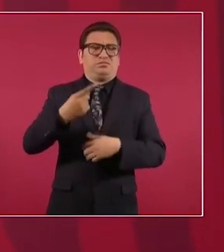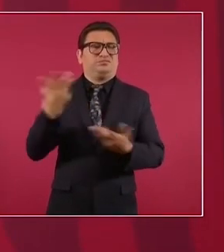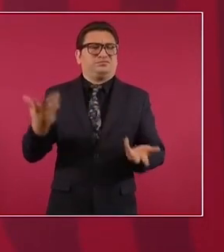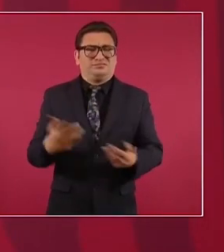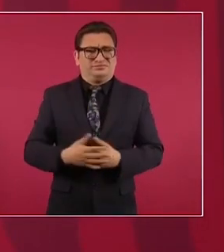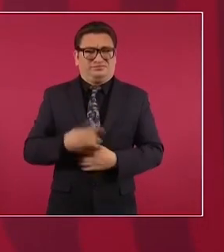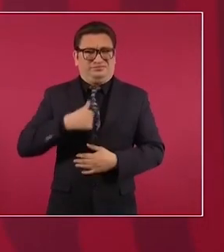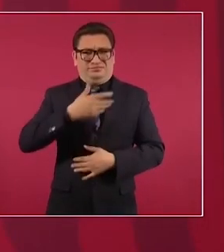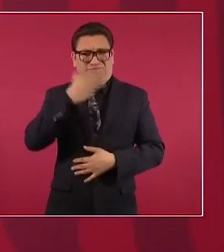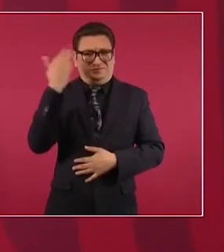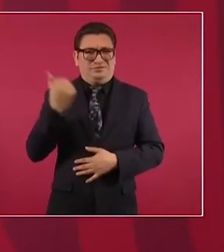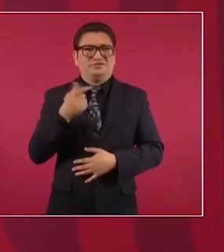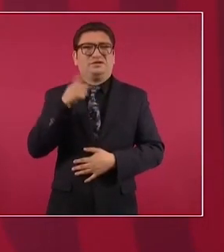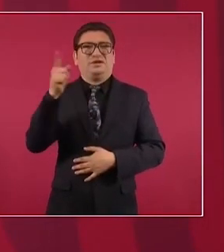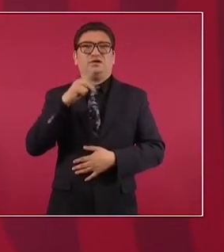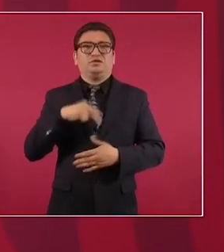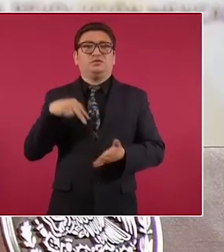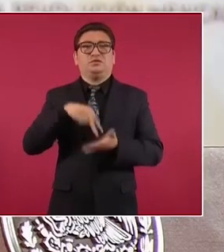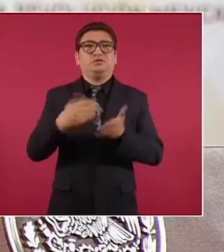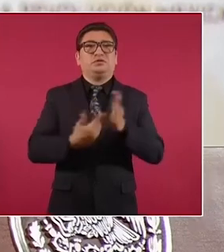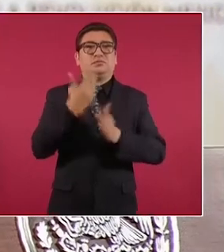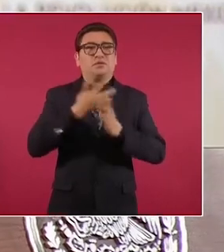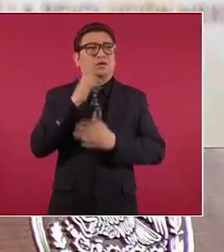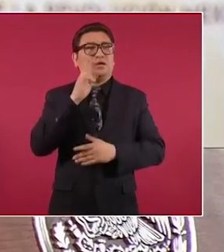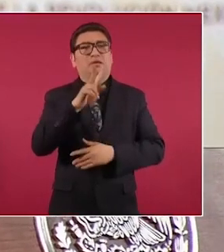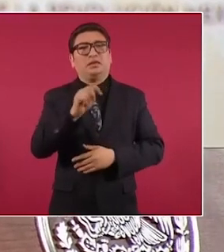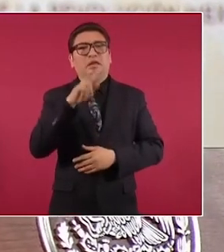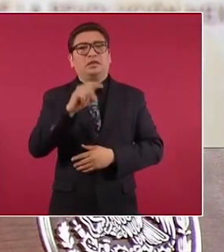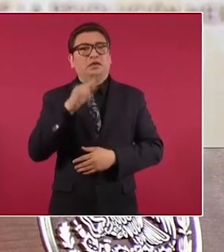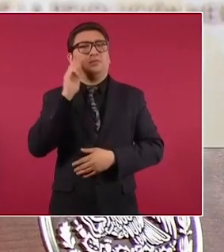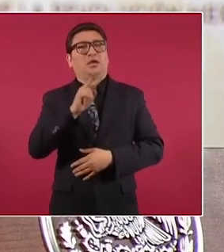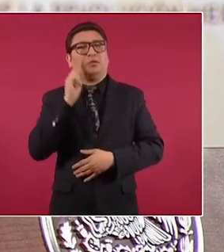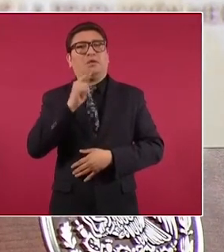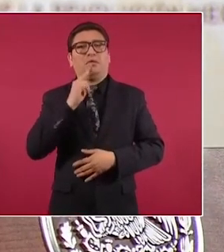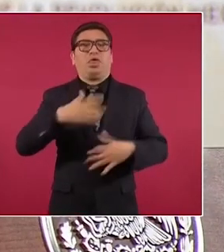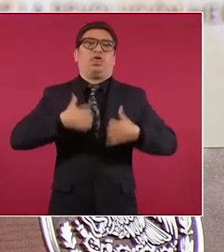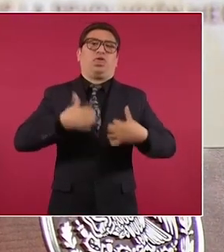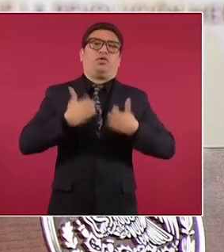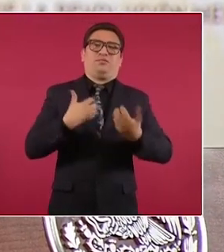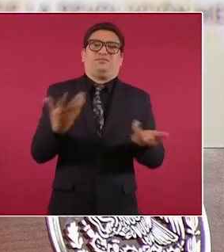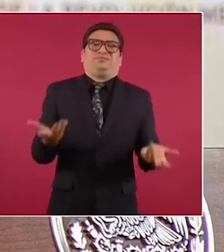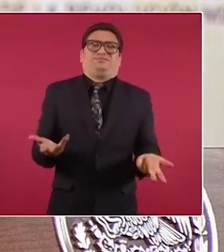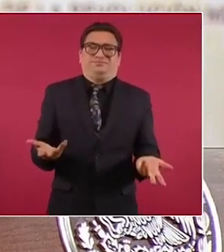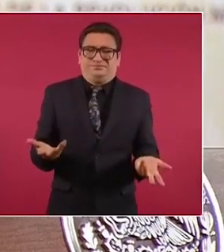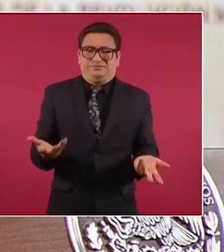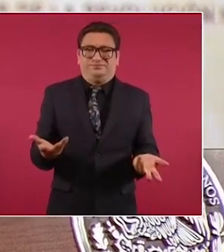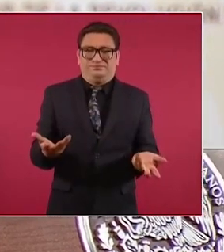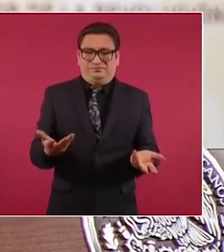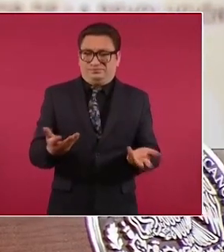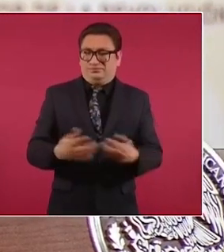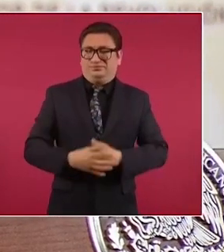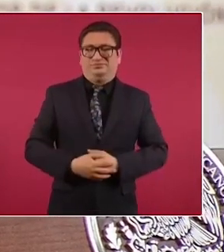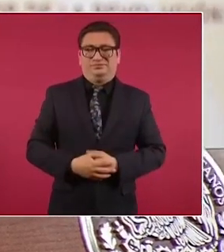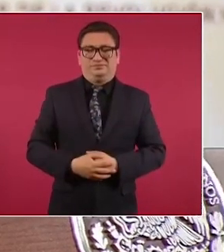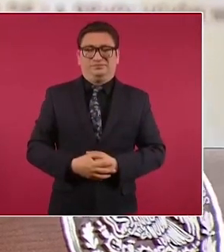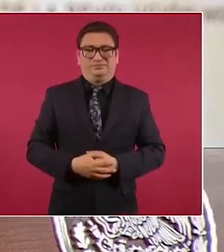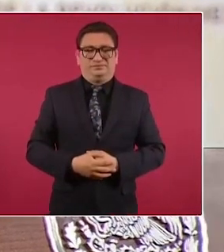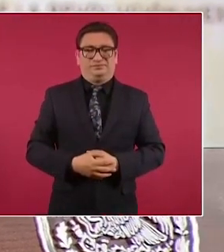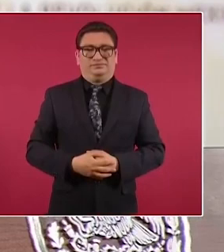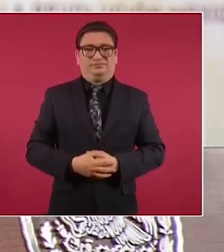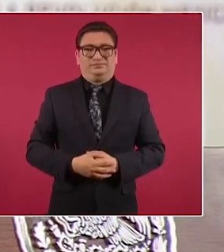viendo la mañanera es una especie de